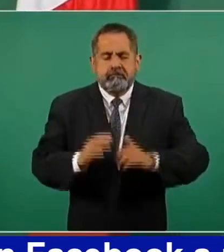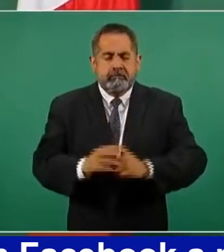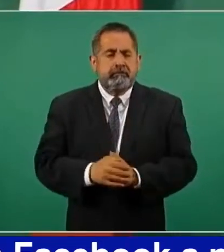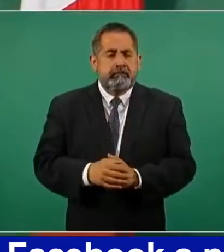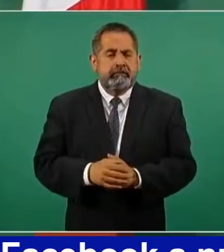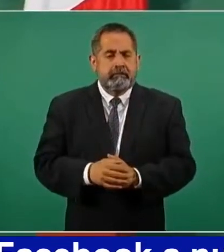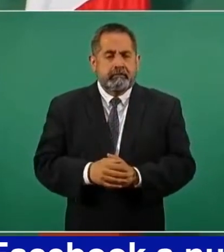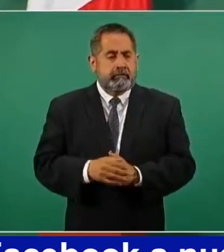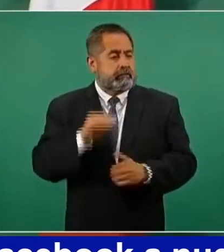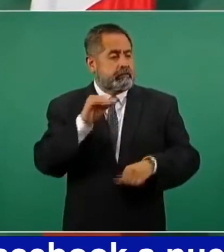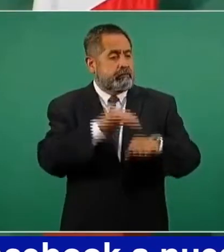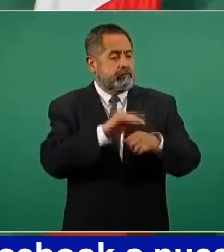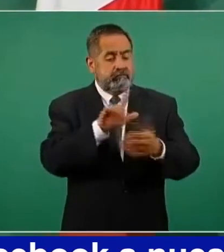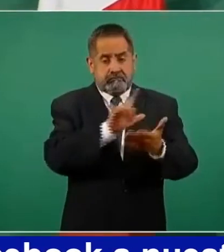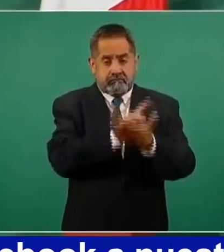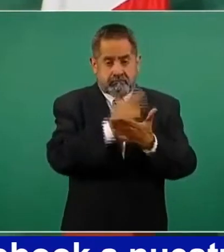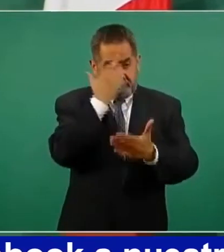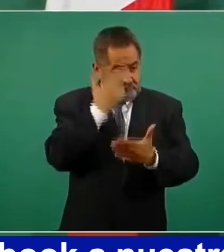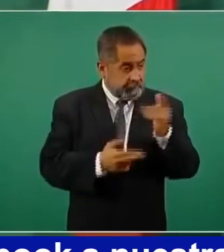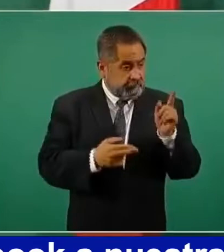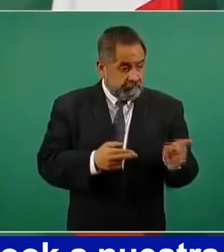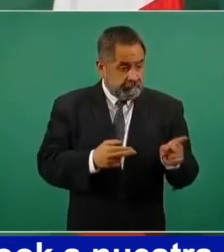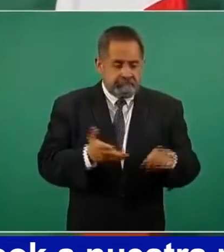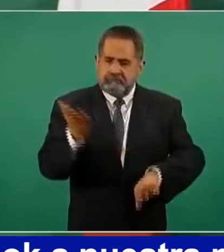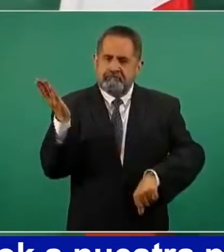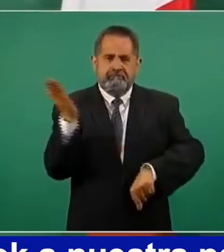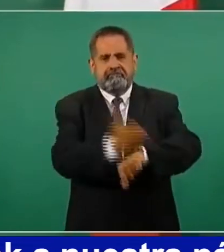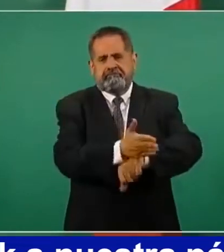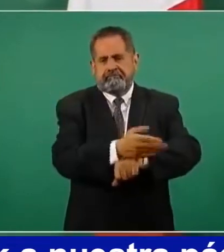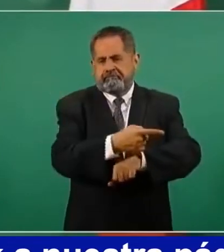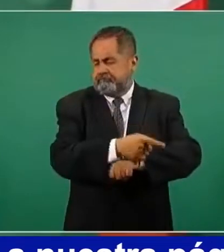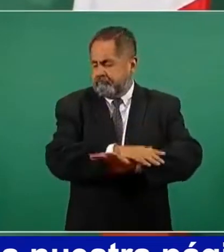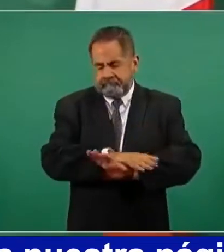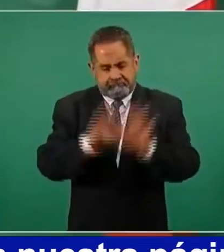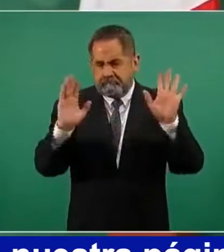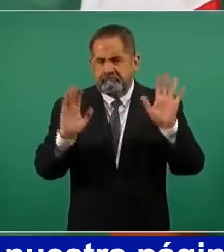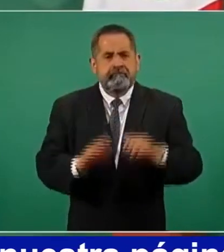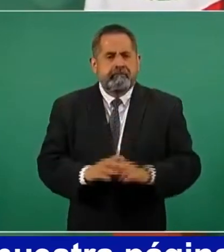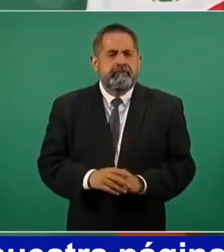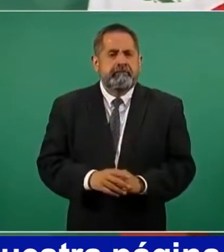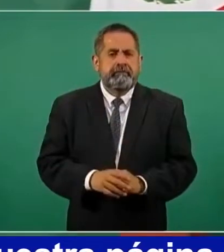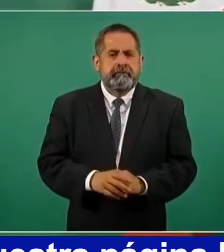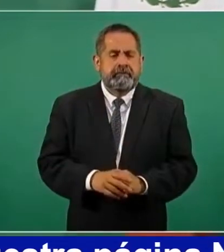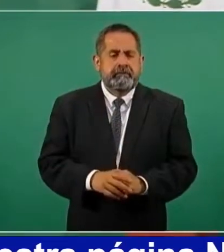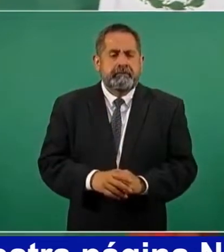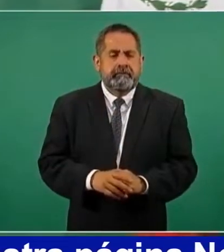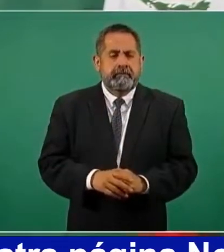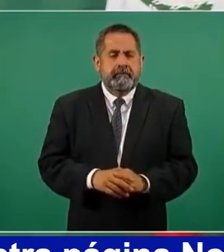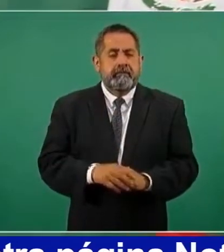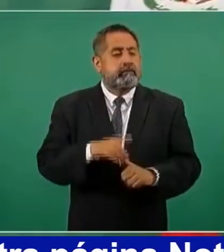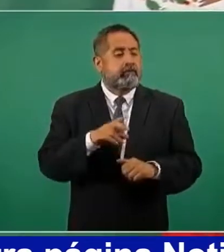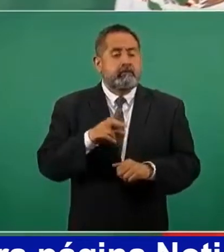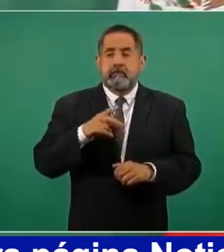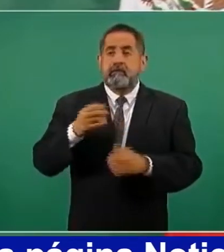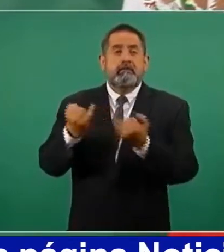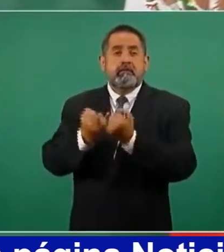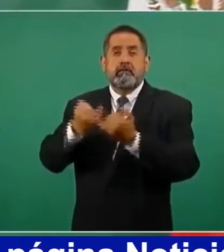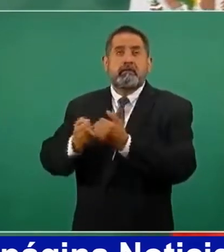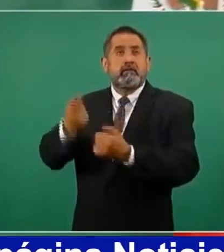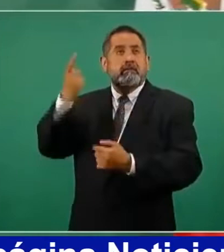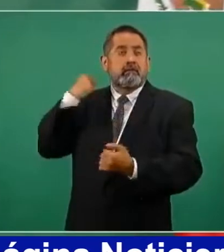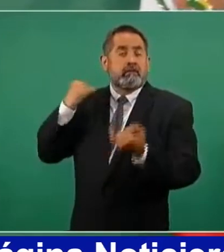El que comete un delito tiene que ser castigado, porque no somos iguales,